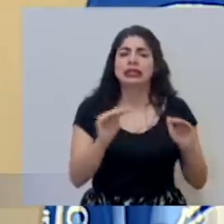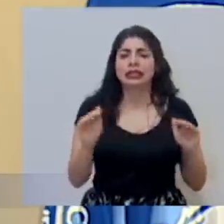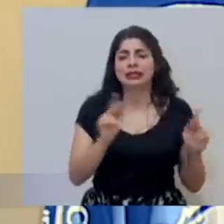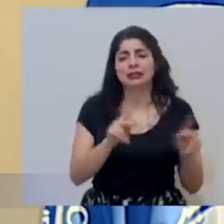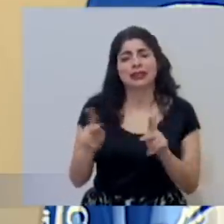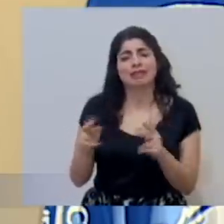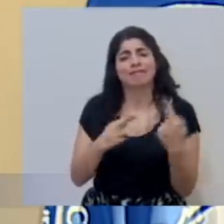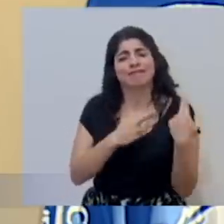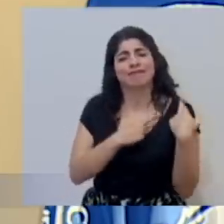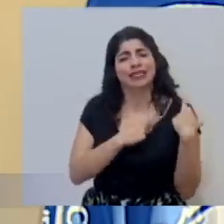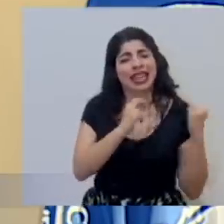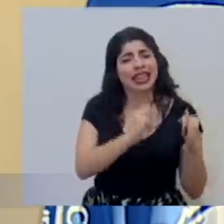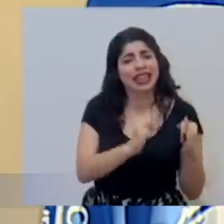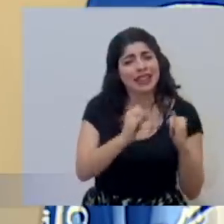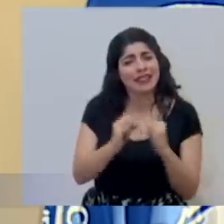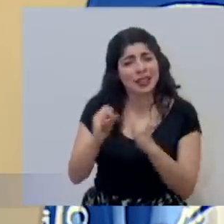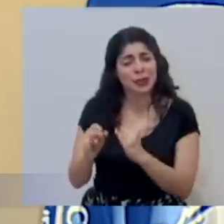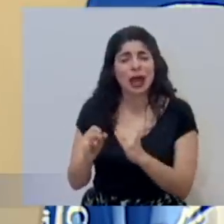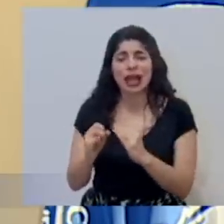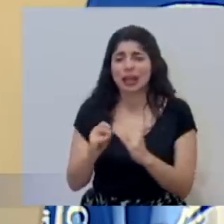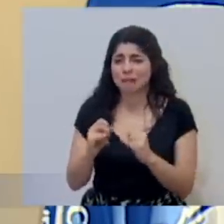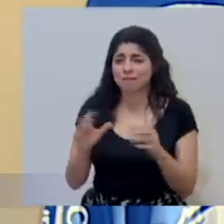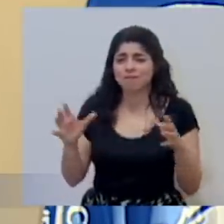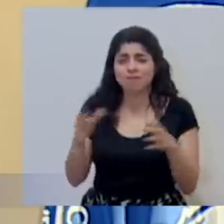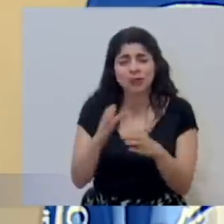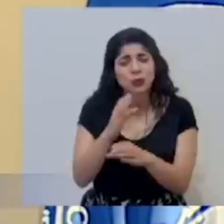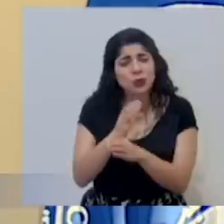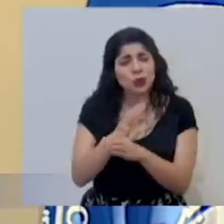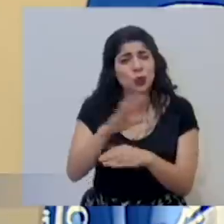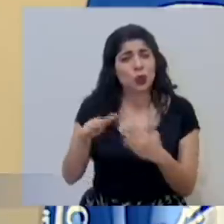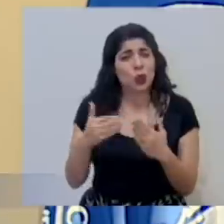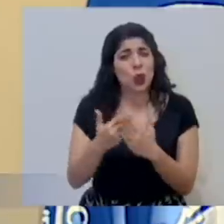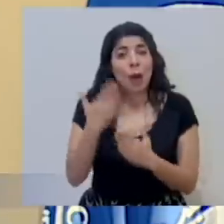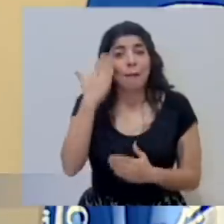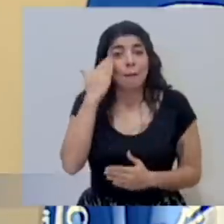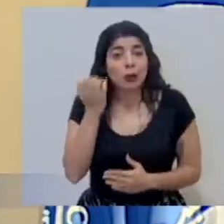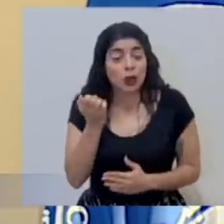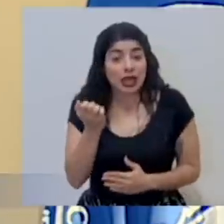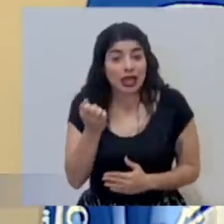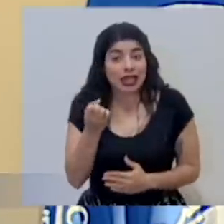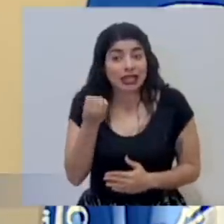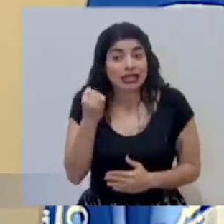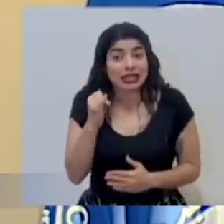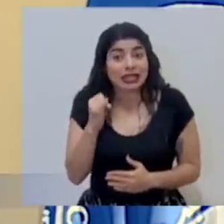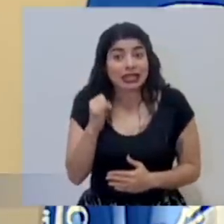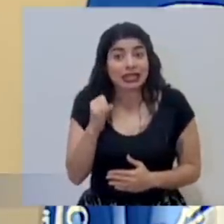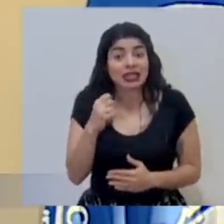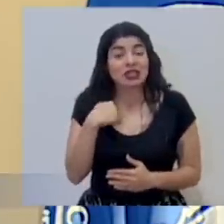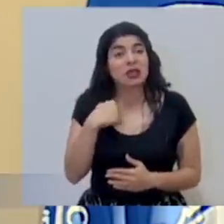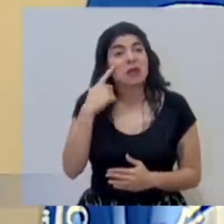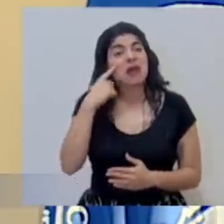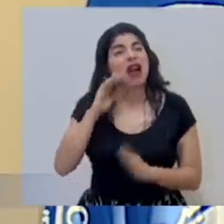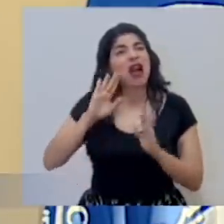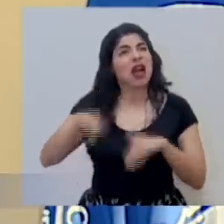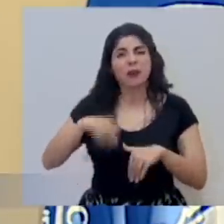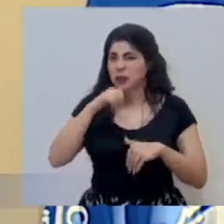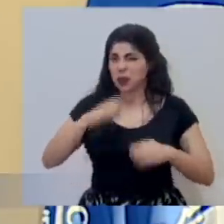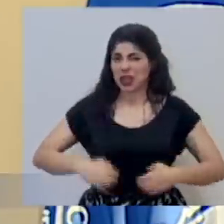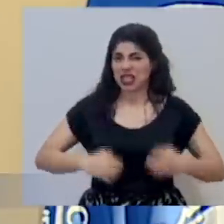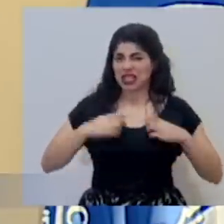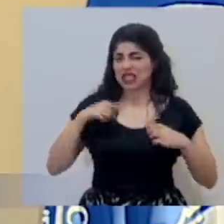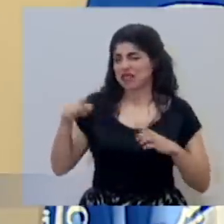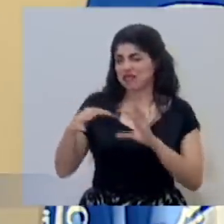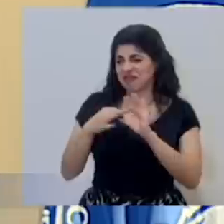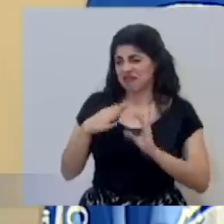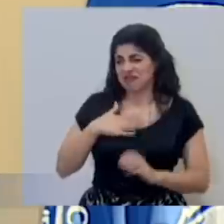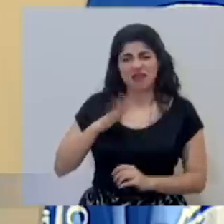responsabilidad individual y colectiva y cuidarnos todos porque aquí entre más yo piense que esto no existe que esto no es conmigo